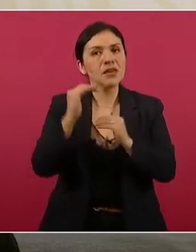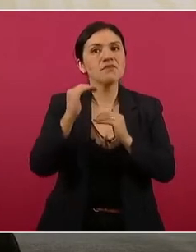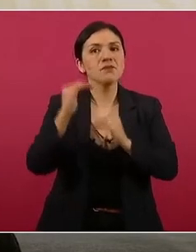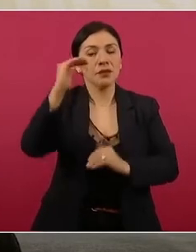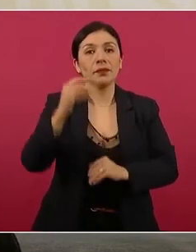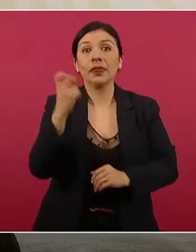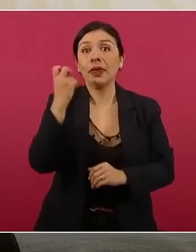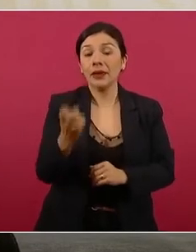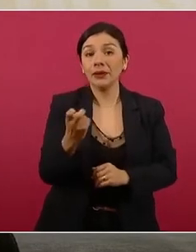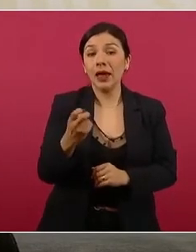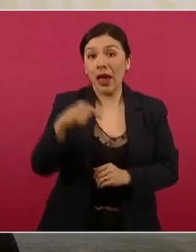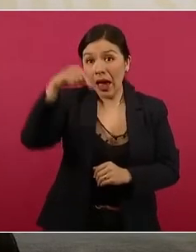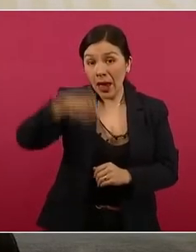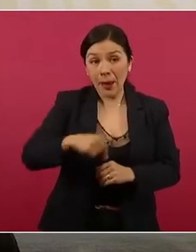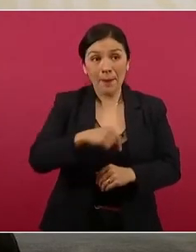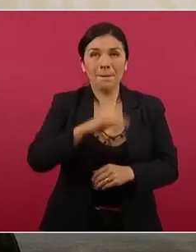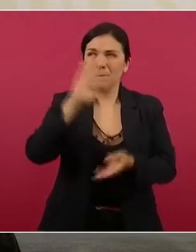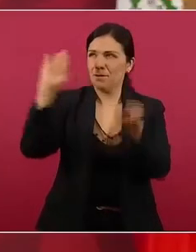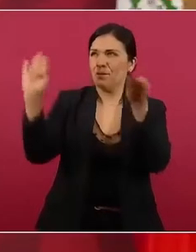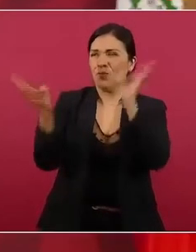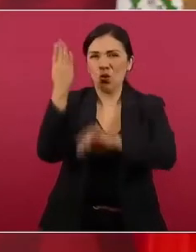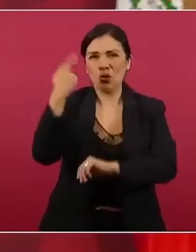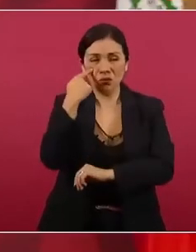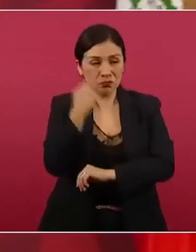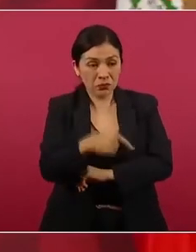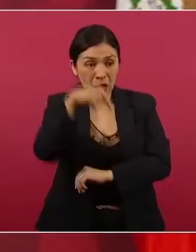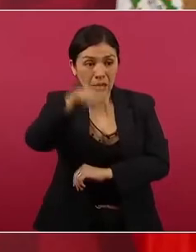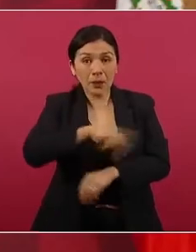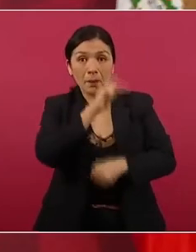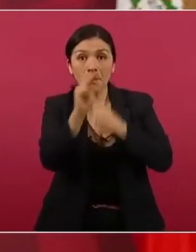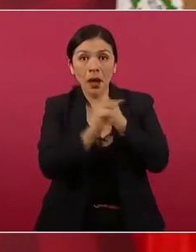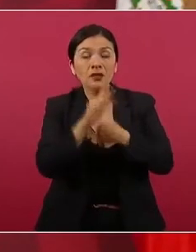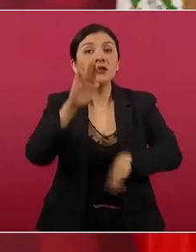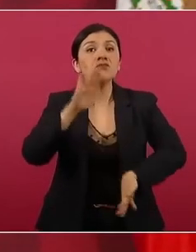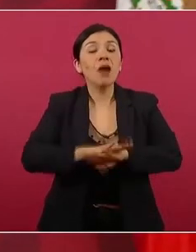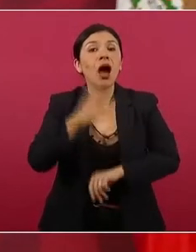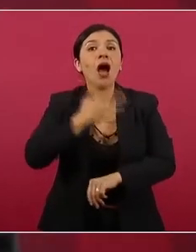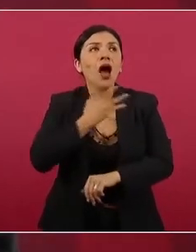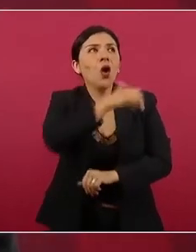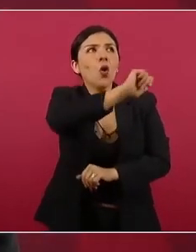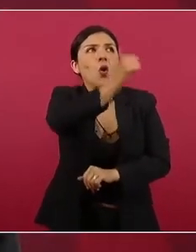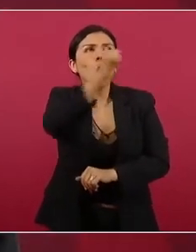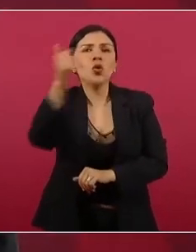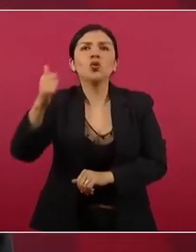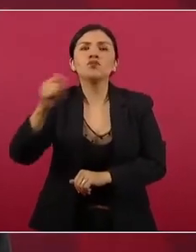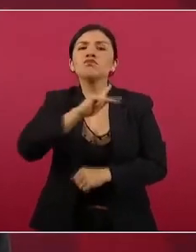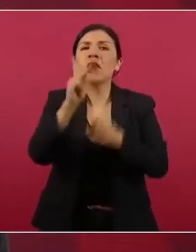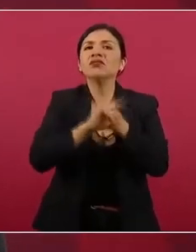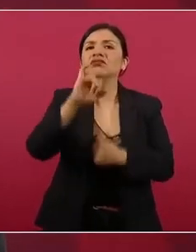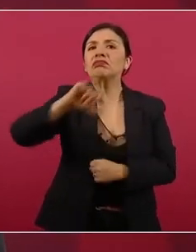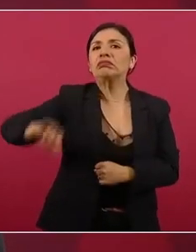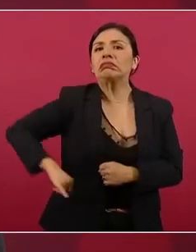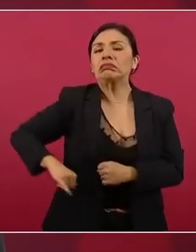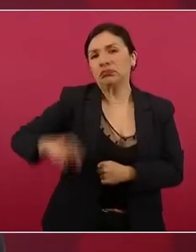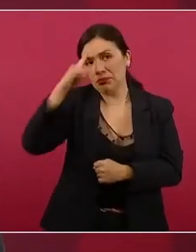Y es de los países del mundo que está recibiendo más inversión foránea, nuestro país.